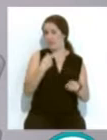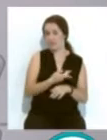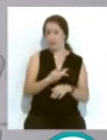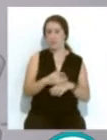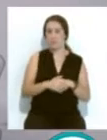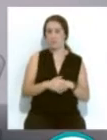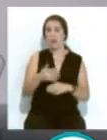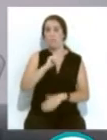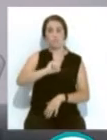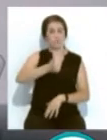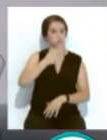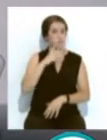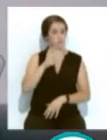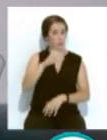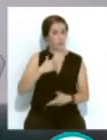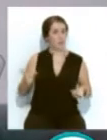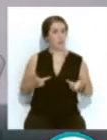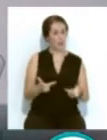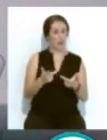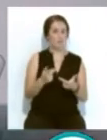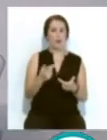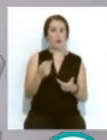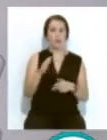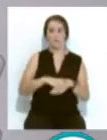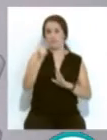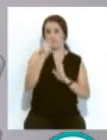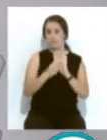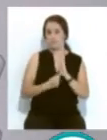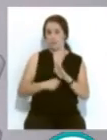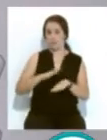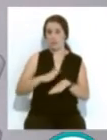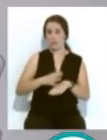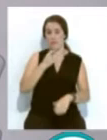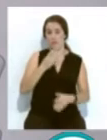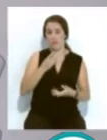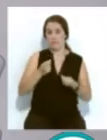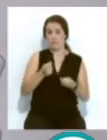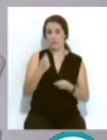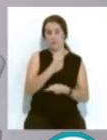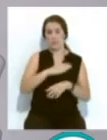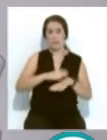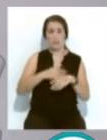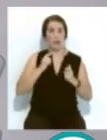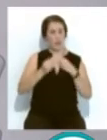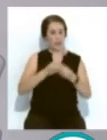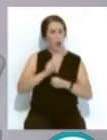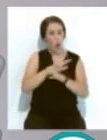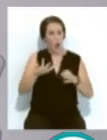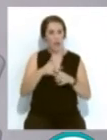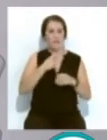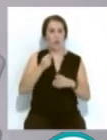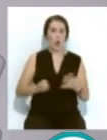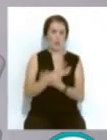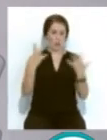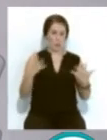Hemos aprobado el ya anunciado estado de alarma y las medidas que este implicará para hacer frente al coronavirus, al COVID